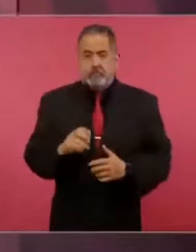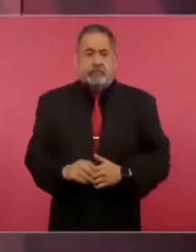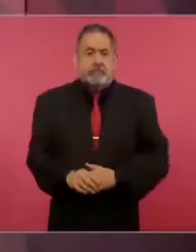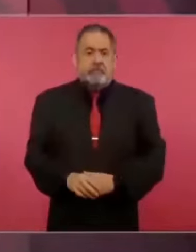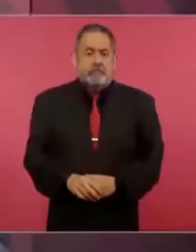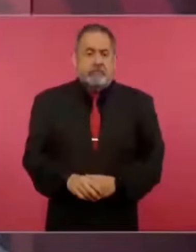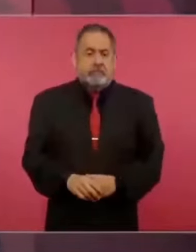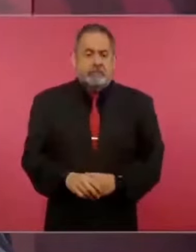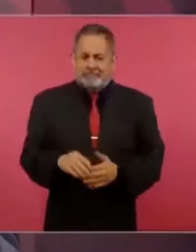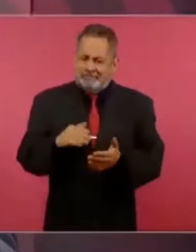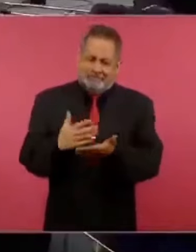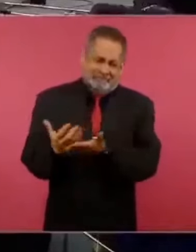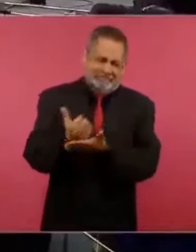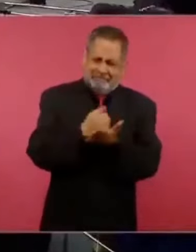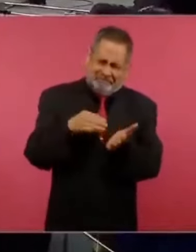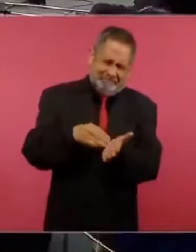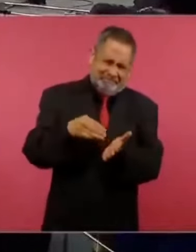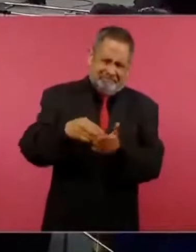que millonaria.